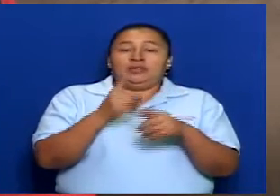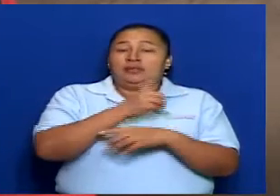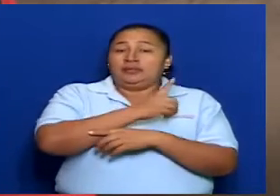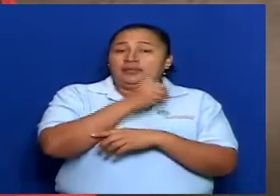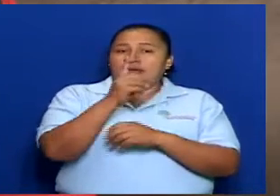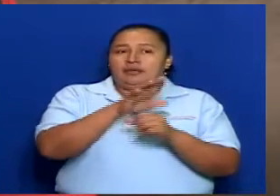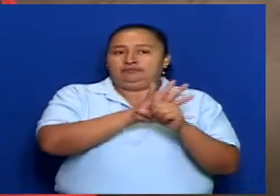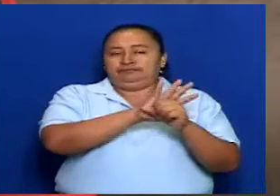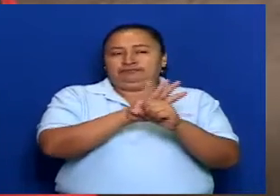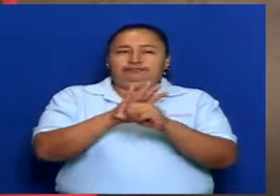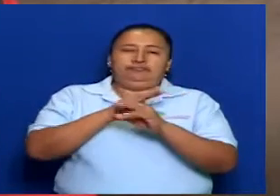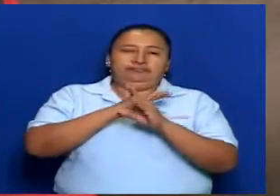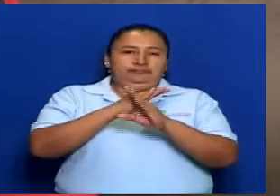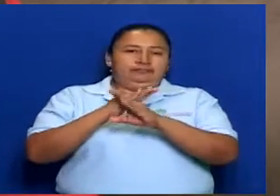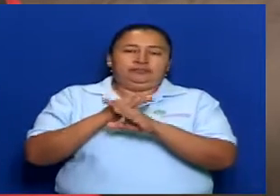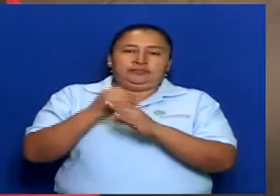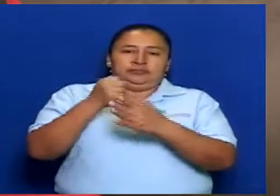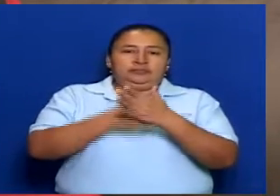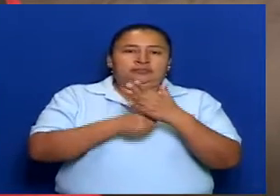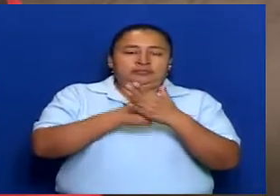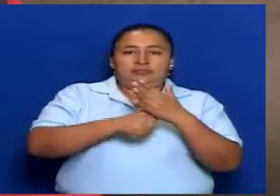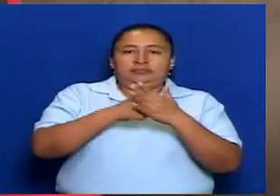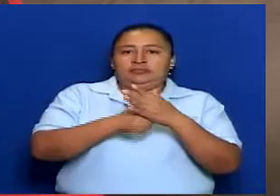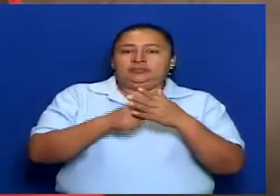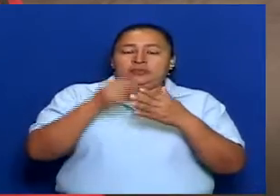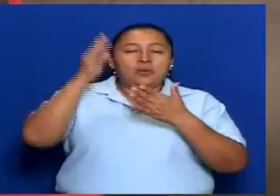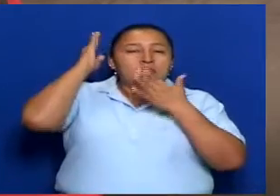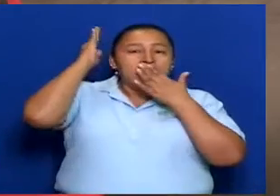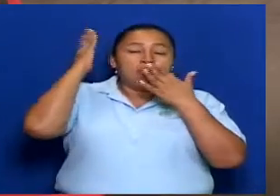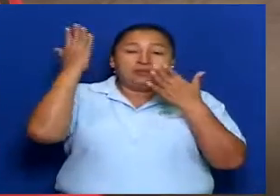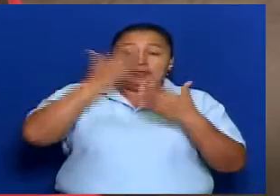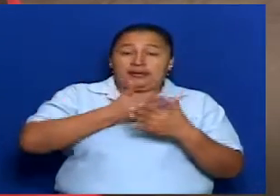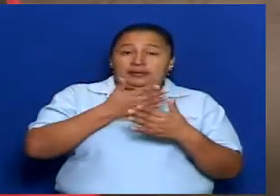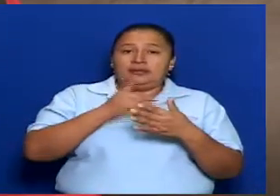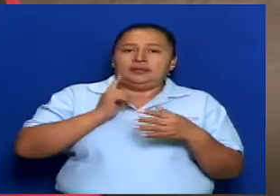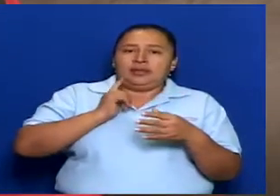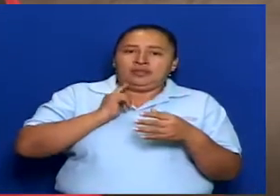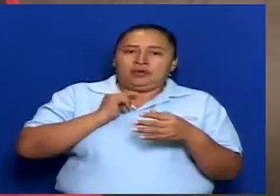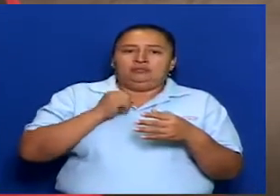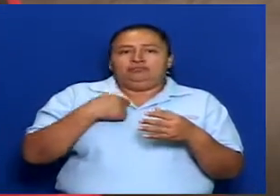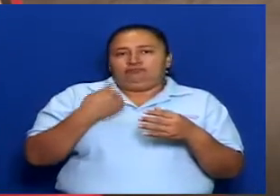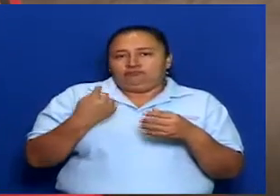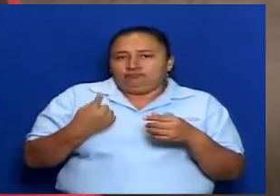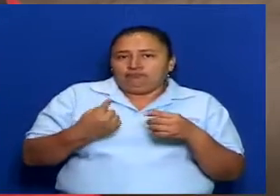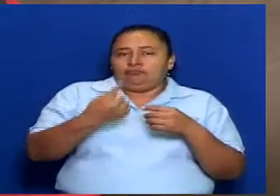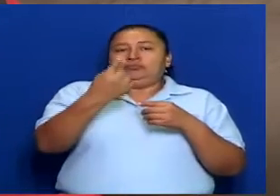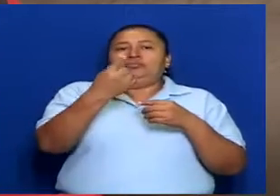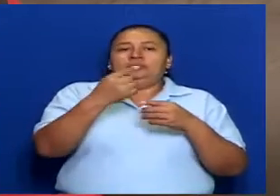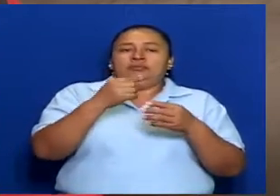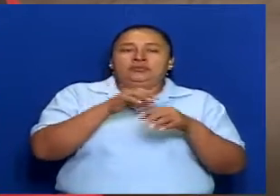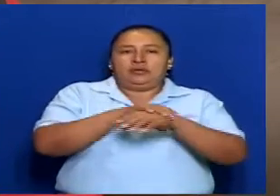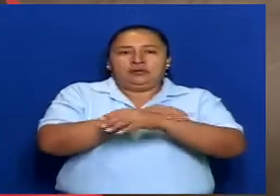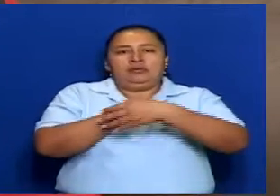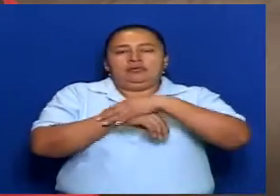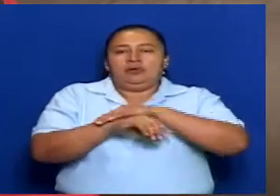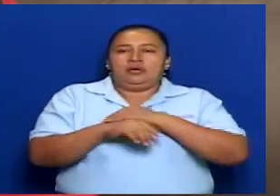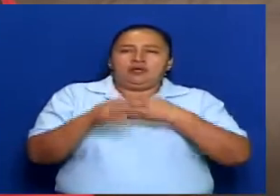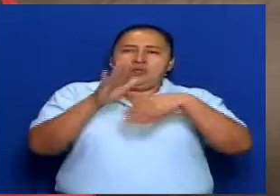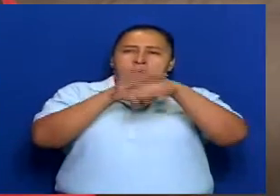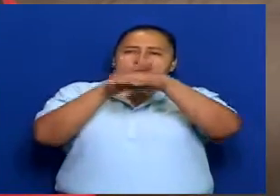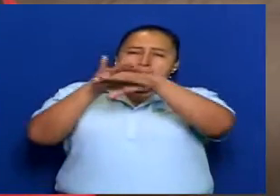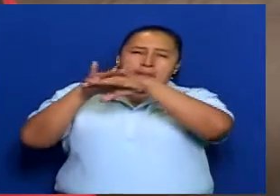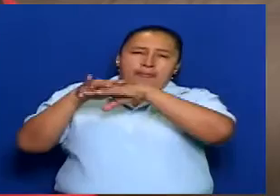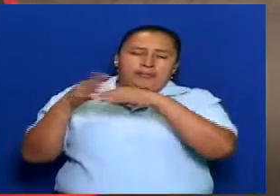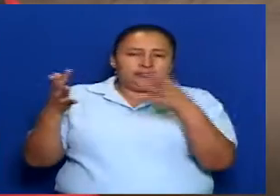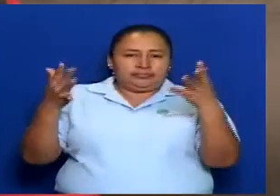Indígena y Negra. Teníamos planteado un reto, llamamos a todos los grupos parlamentarios de